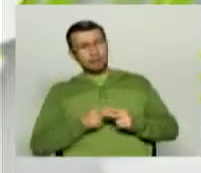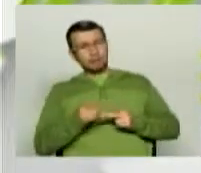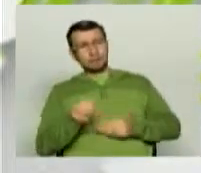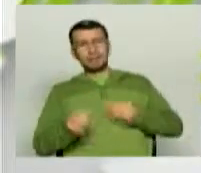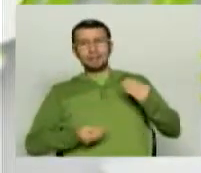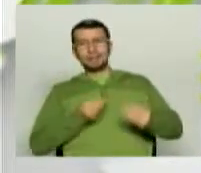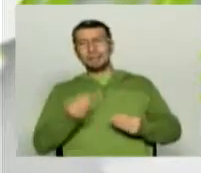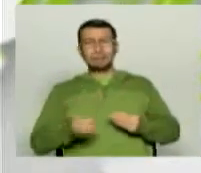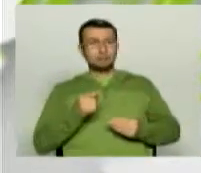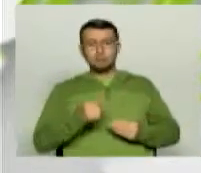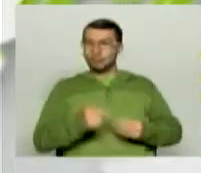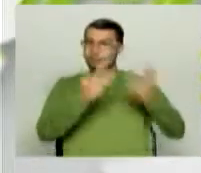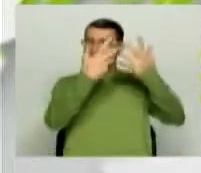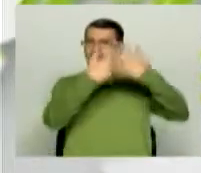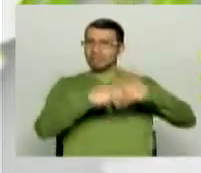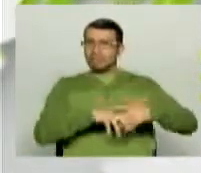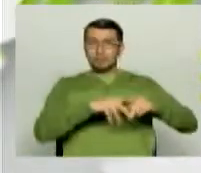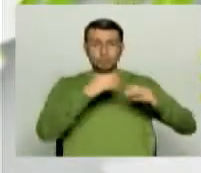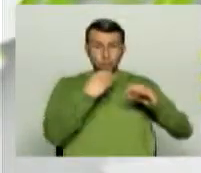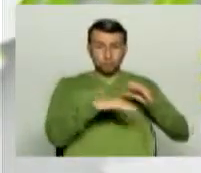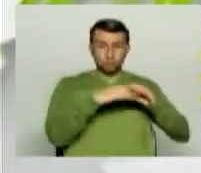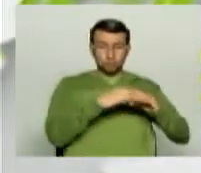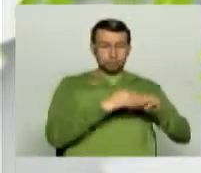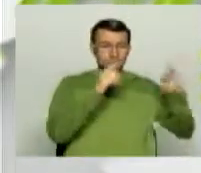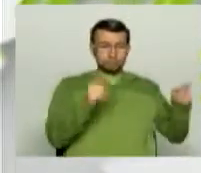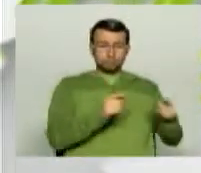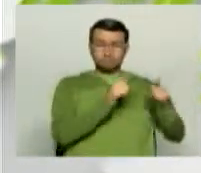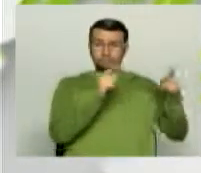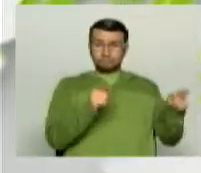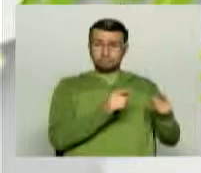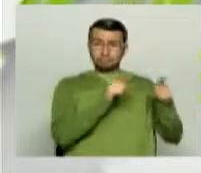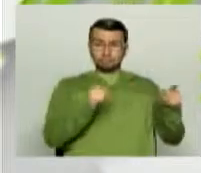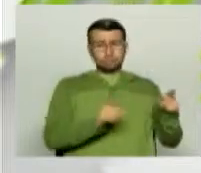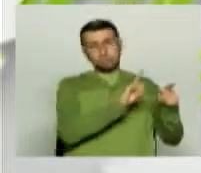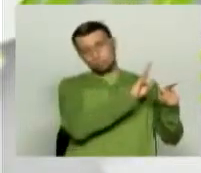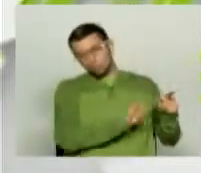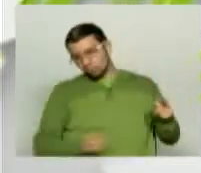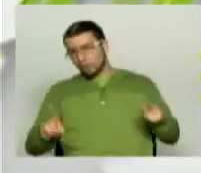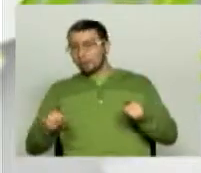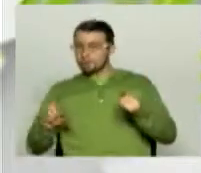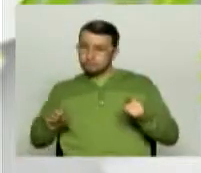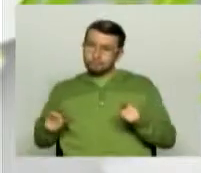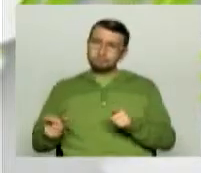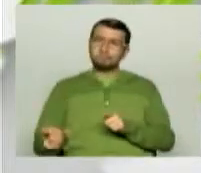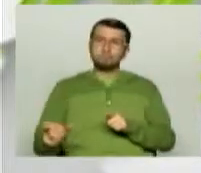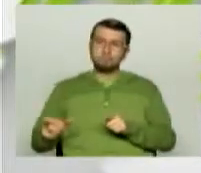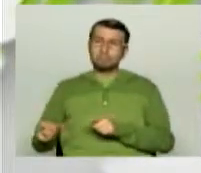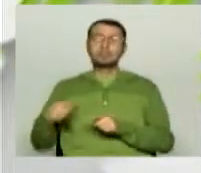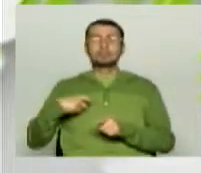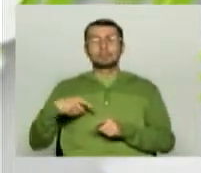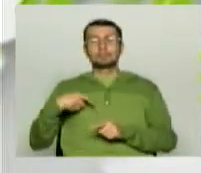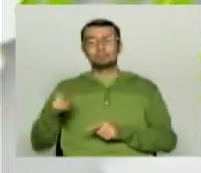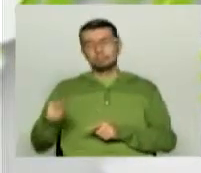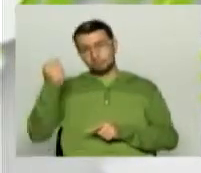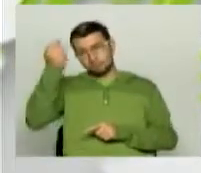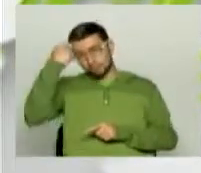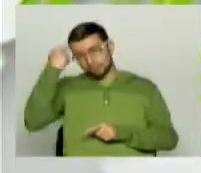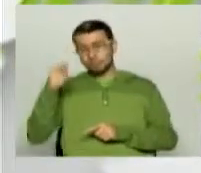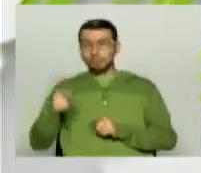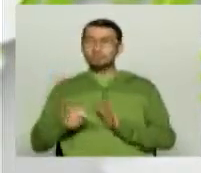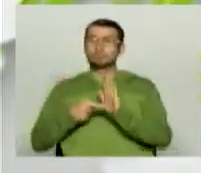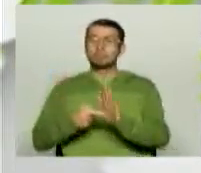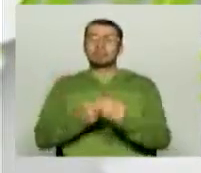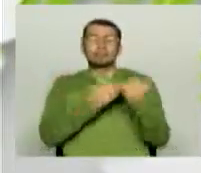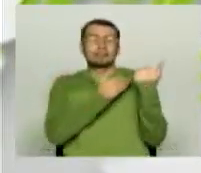el sistema dedicado a la protección de la información audiovisual en relación a la responsabilidad que tiene el canal frente al televidente.